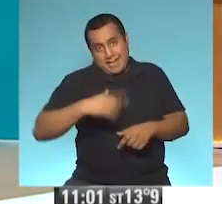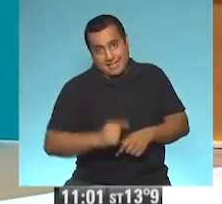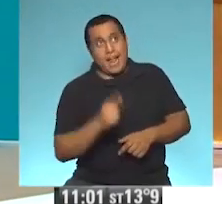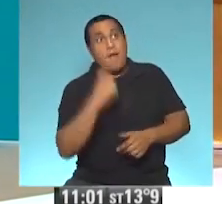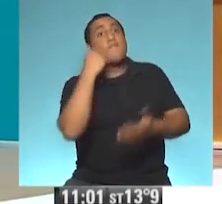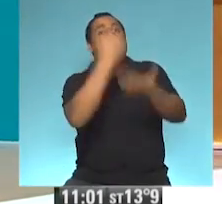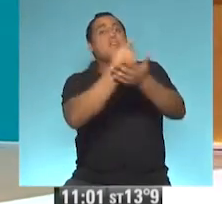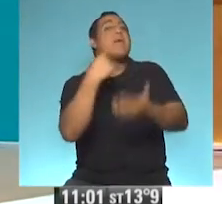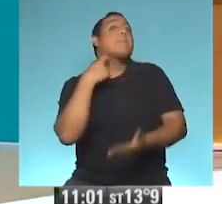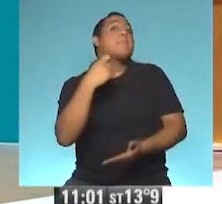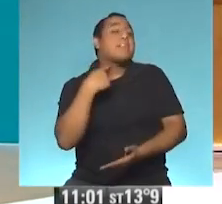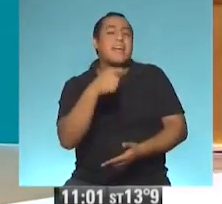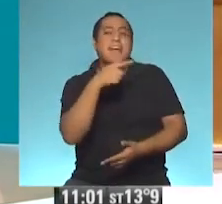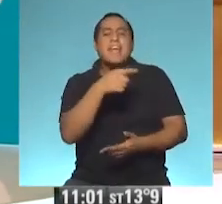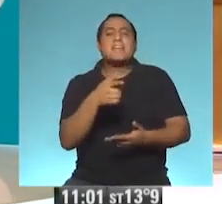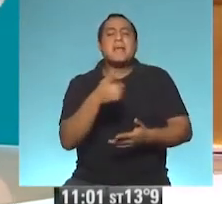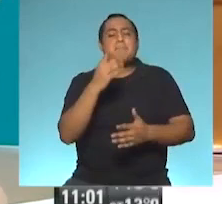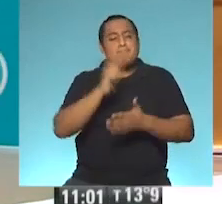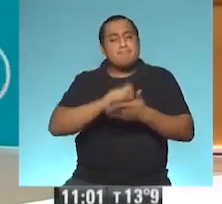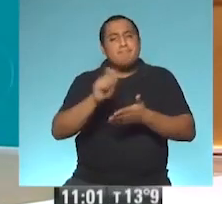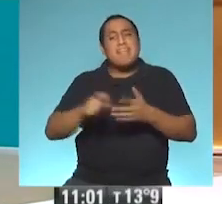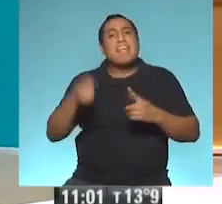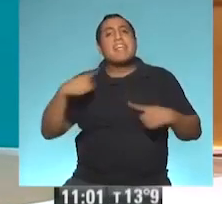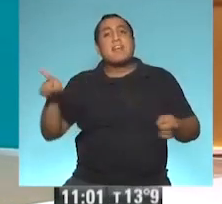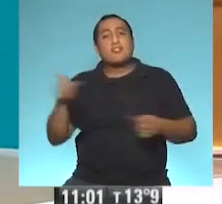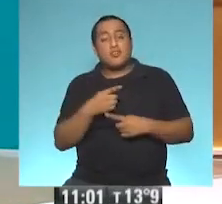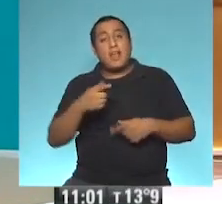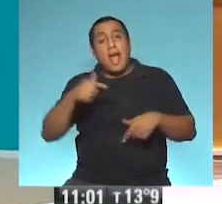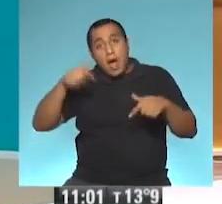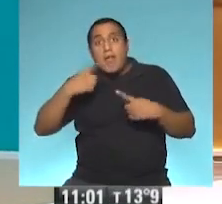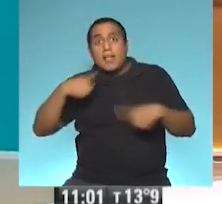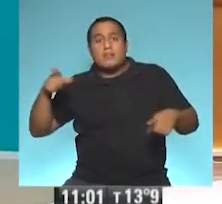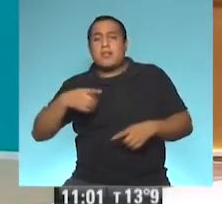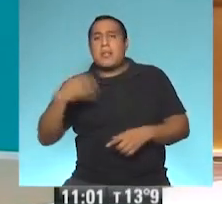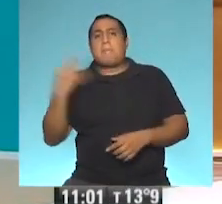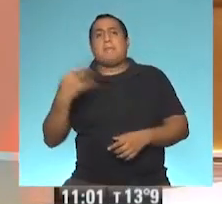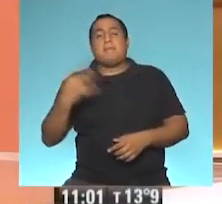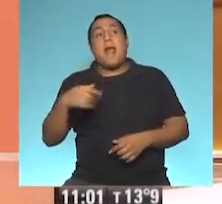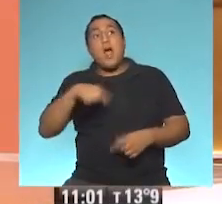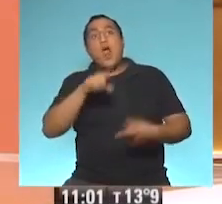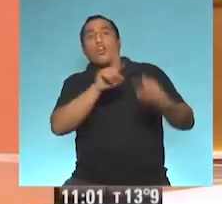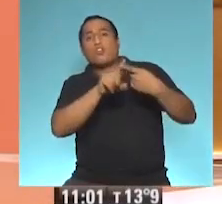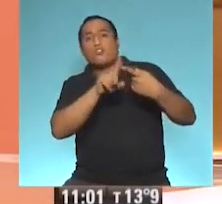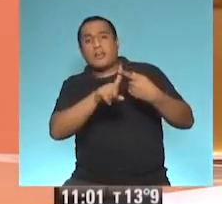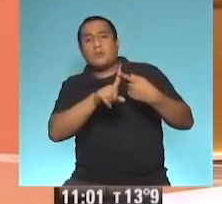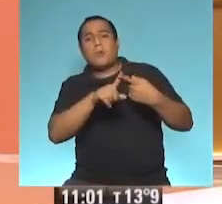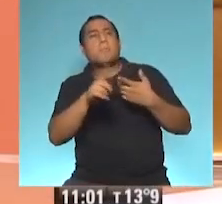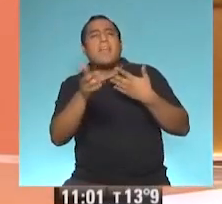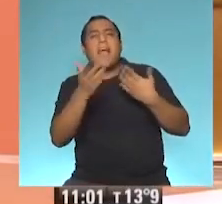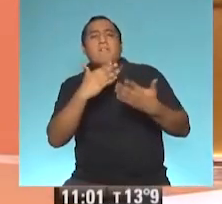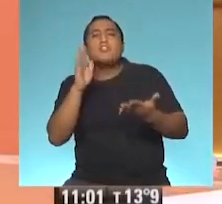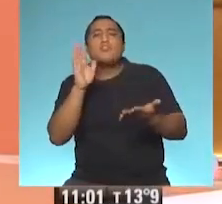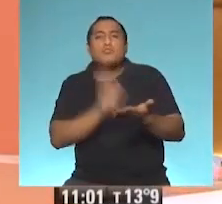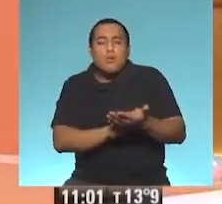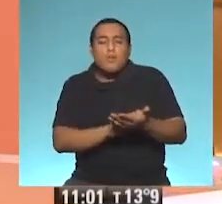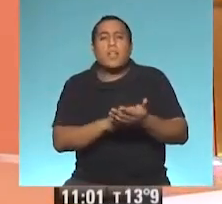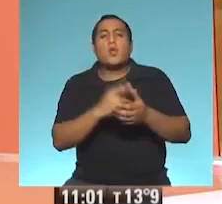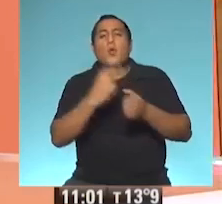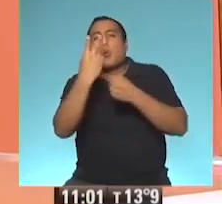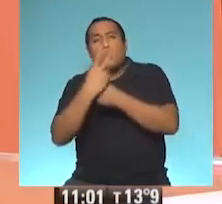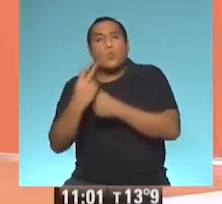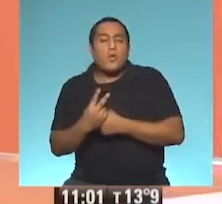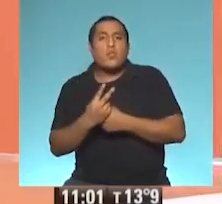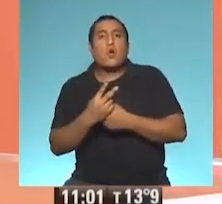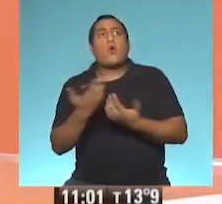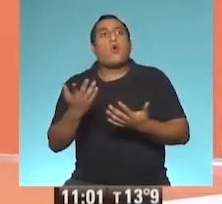muy particular que vamos a contar con ella por supuesto y que ya estamos en contacto, que habla de la prevención y de